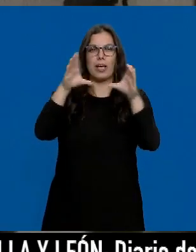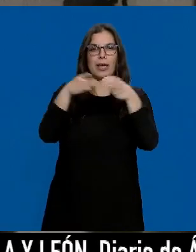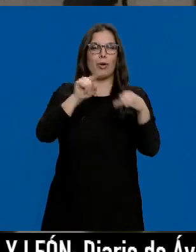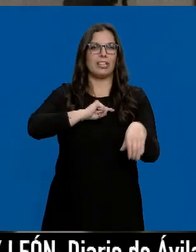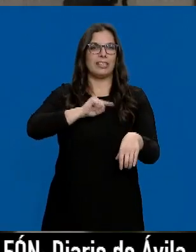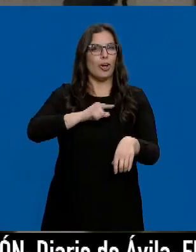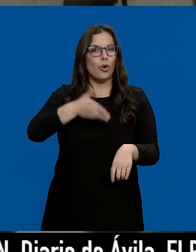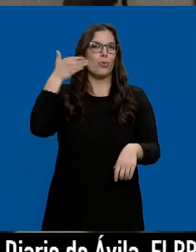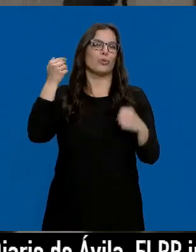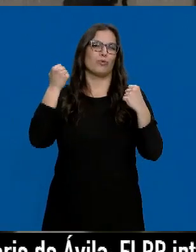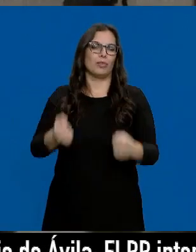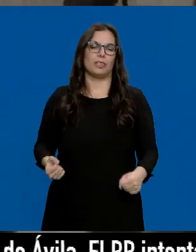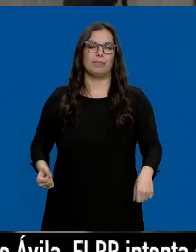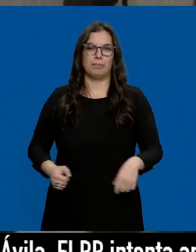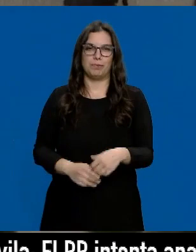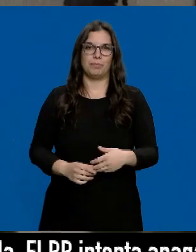orgulloso.